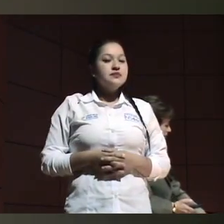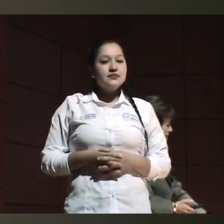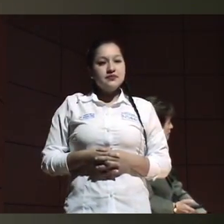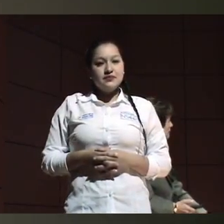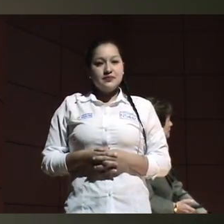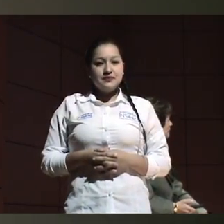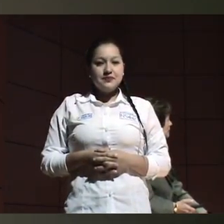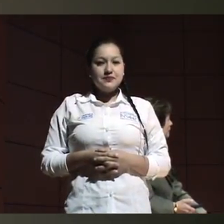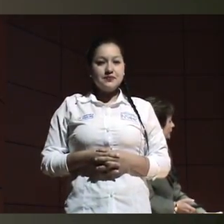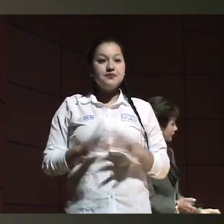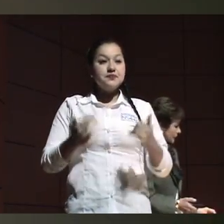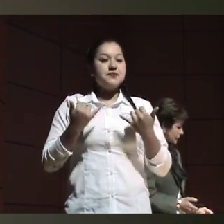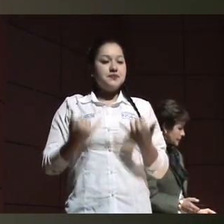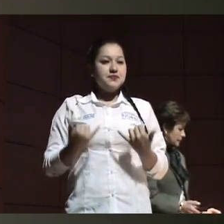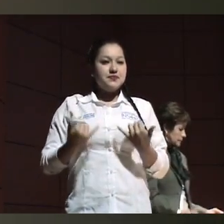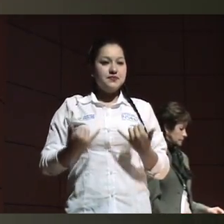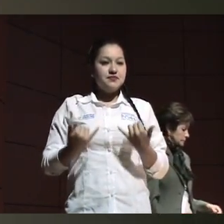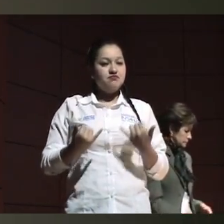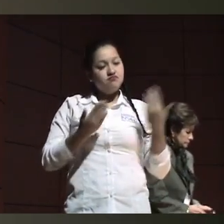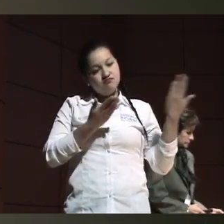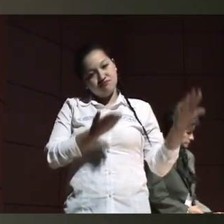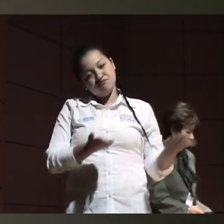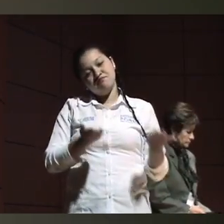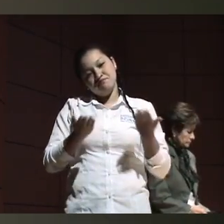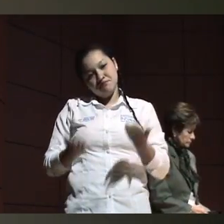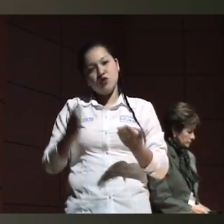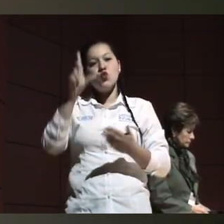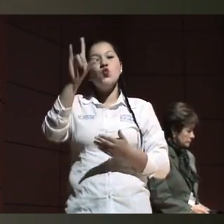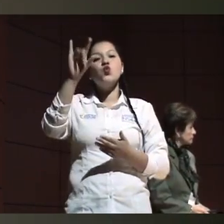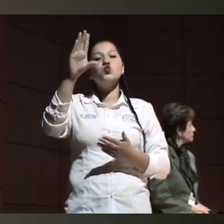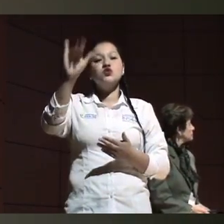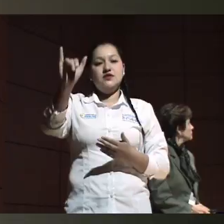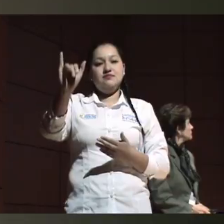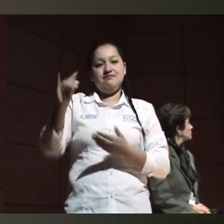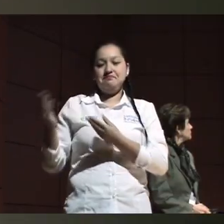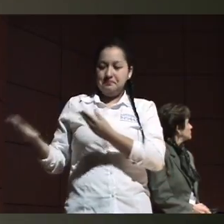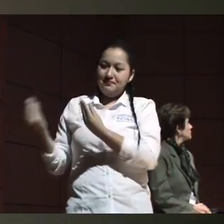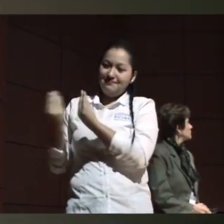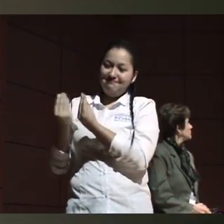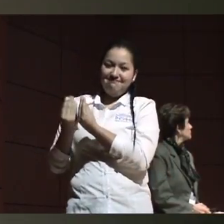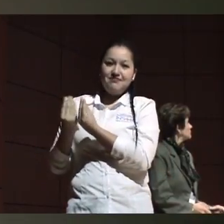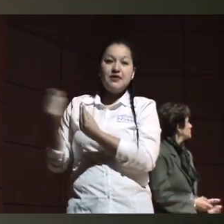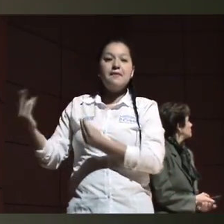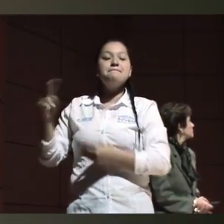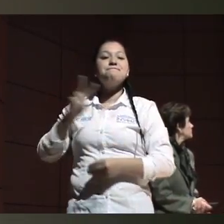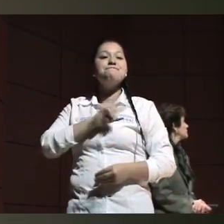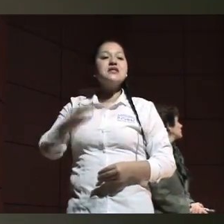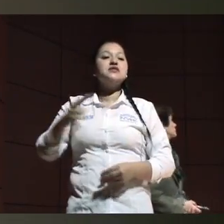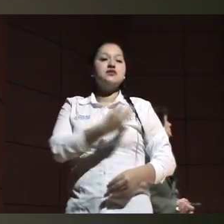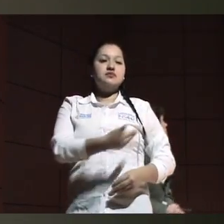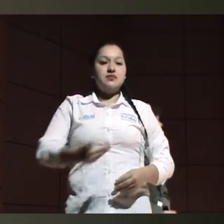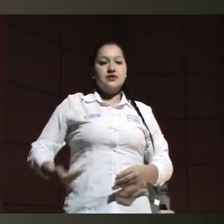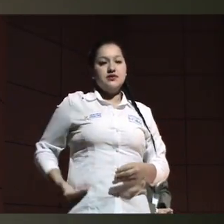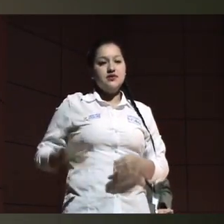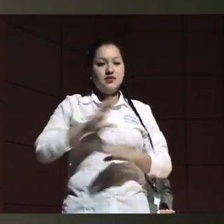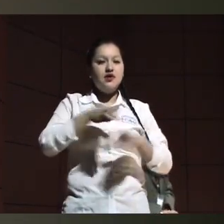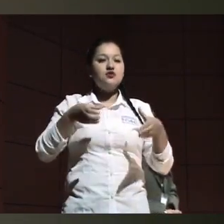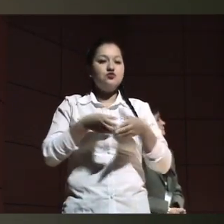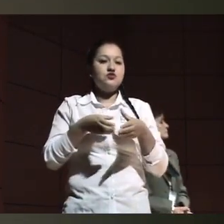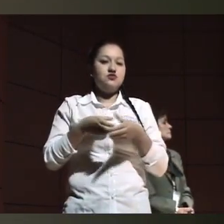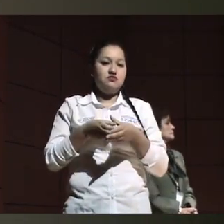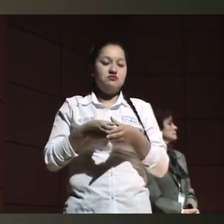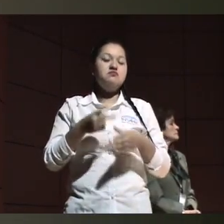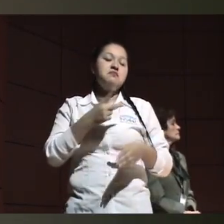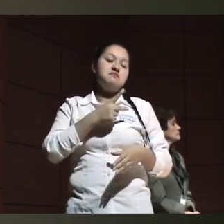Entonces, ahora le doy el paso a Lucy. Lucy es la vicepresidenta, es Lucy Barrera, es la